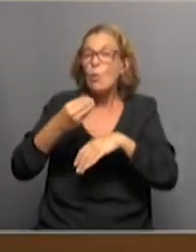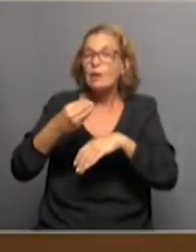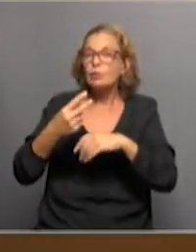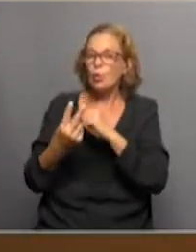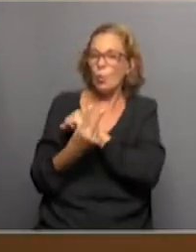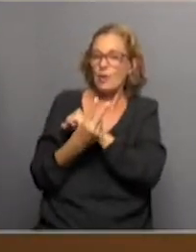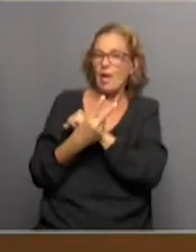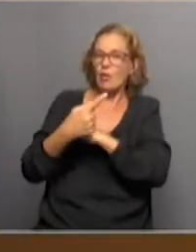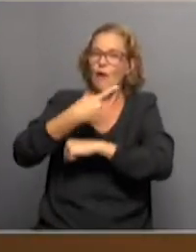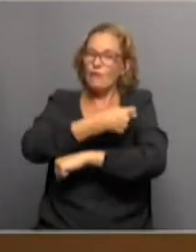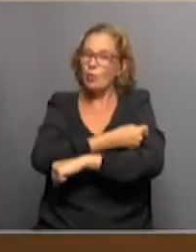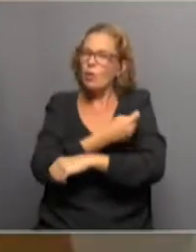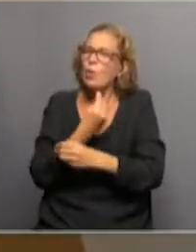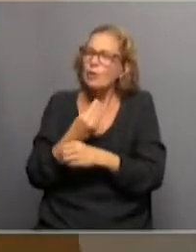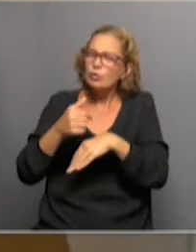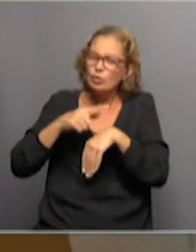protección,